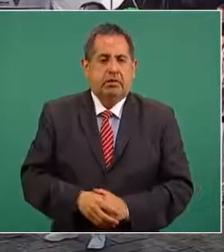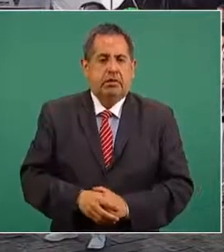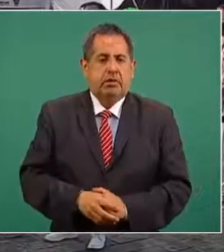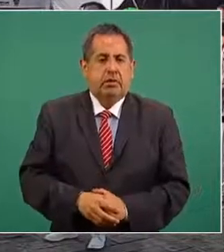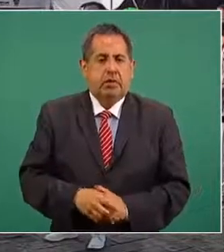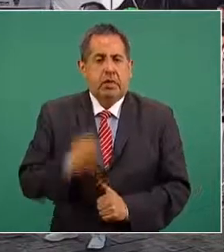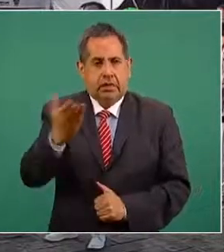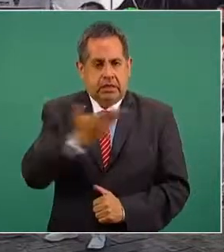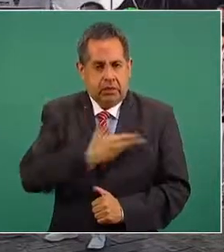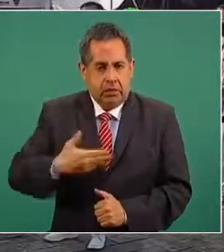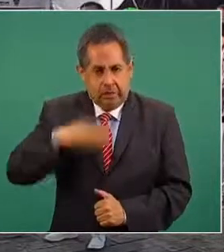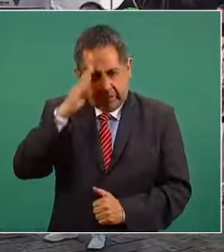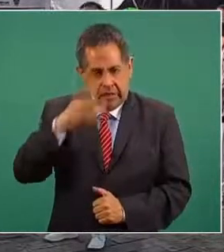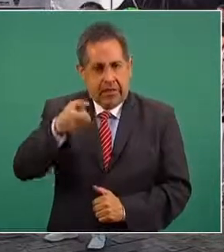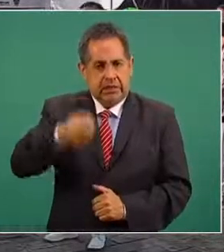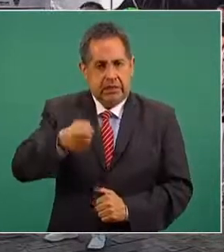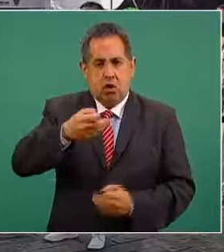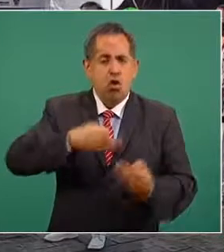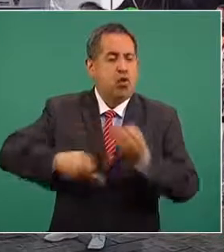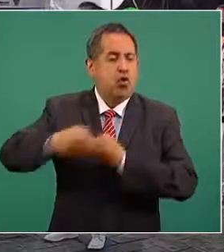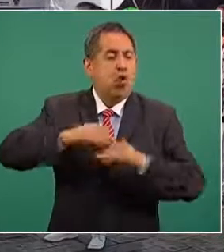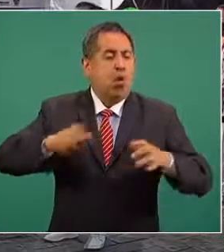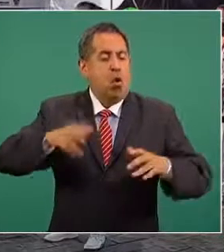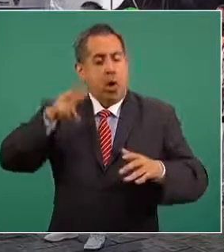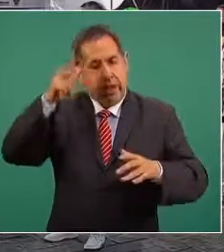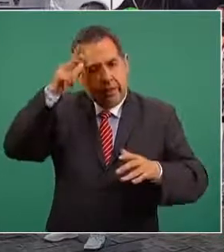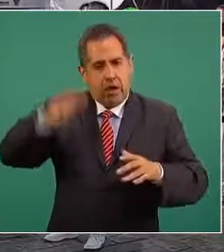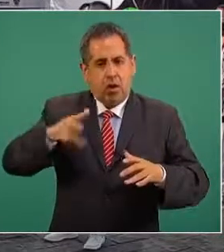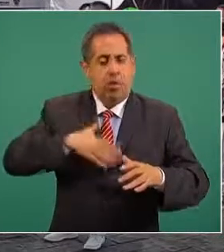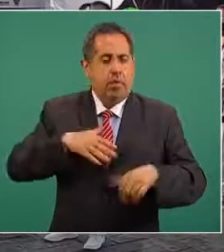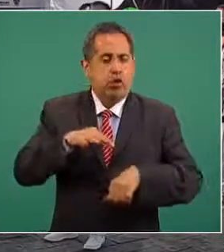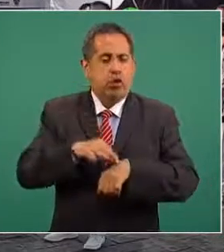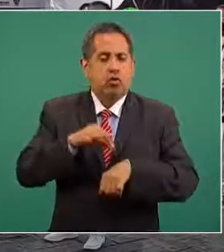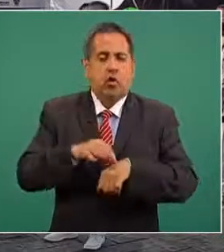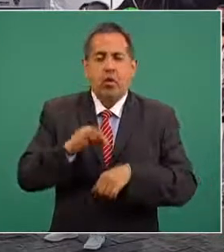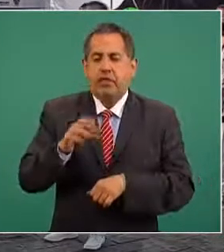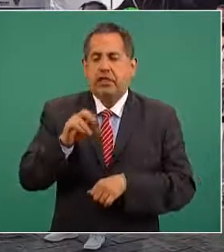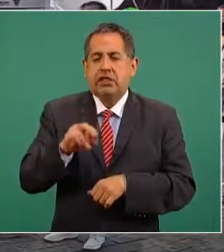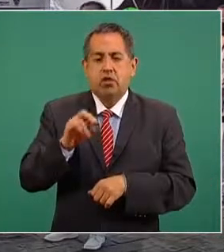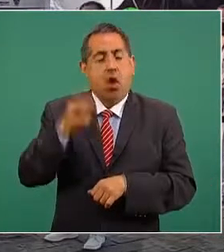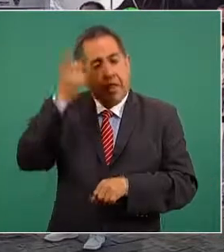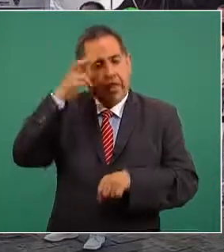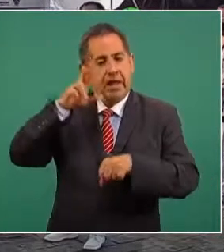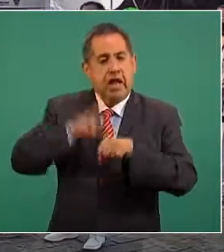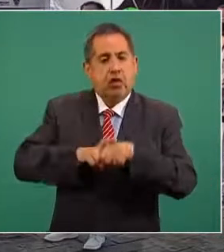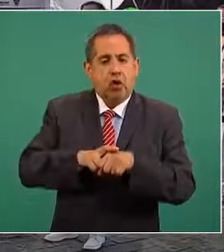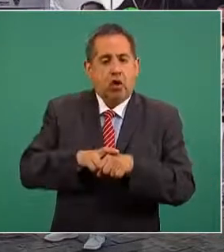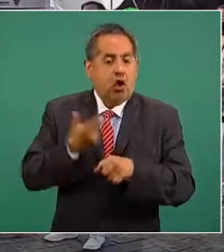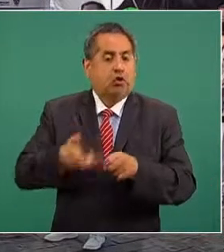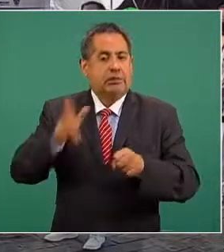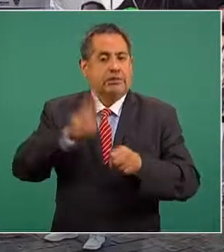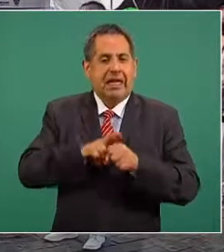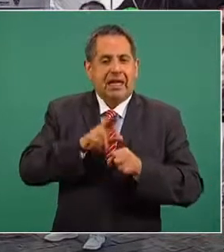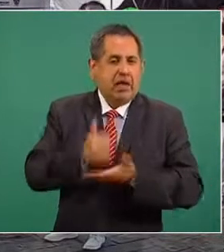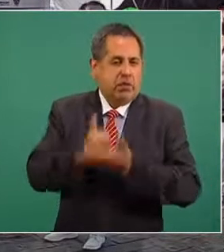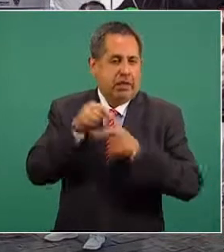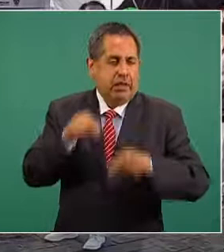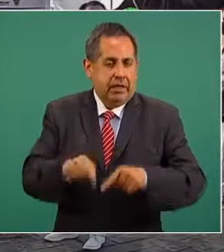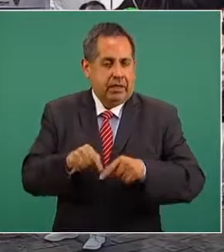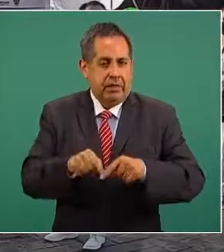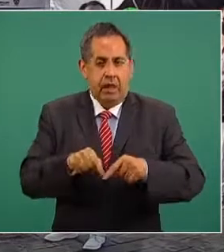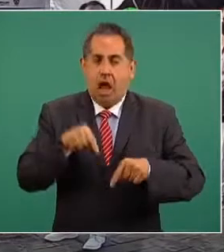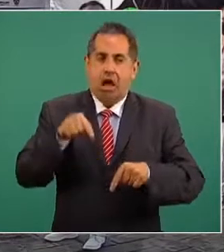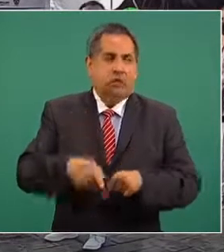señor presidente un saludo de todo el pueblo de Hidalgo soy el doctor Francisco Díaz de León director del hospital de respuesta inmediata una unidad